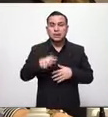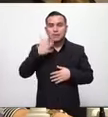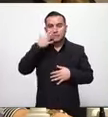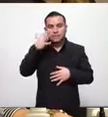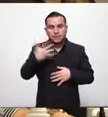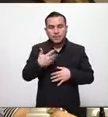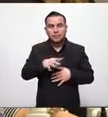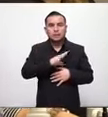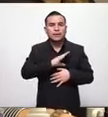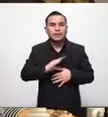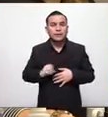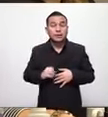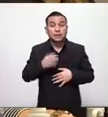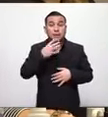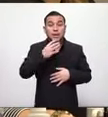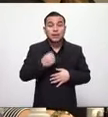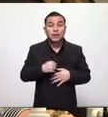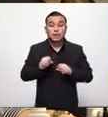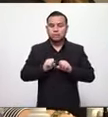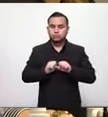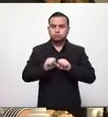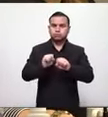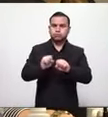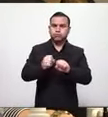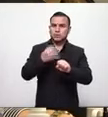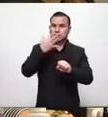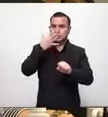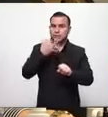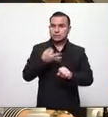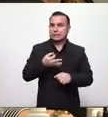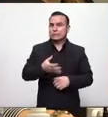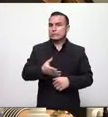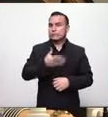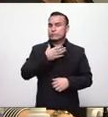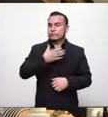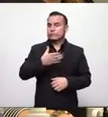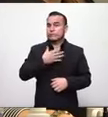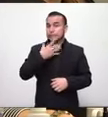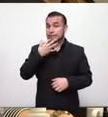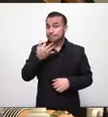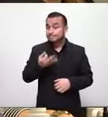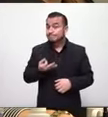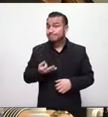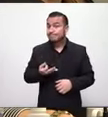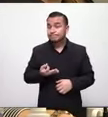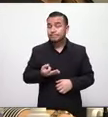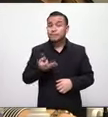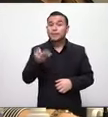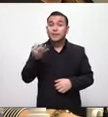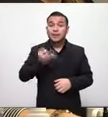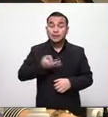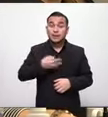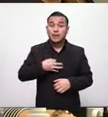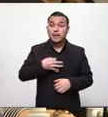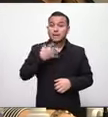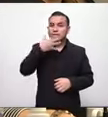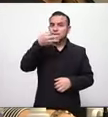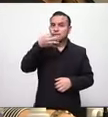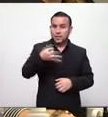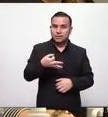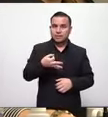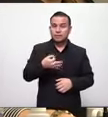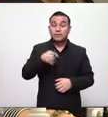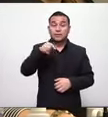no podemos pensar que los muertos no nos importan mientras no sean los nuestros y por esa verdad por esa realidad